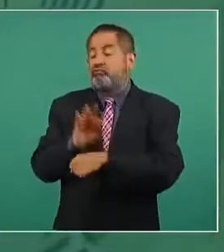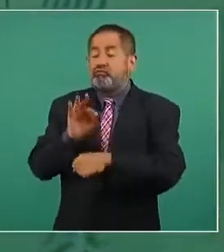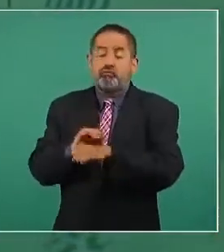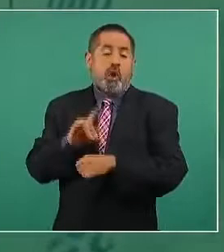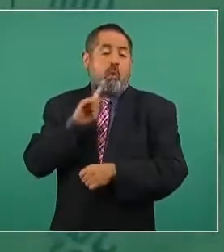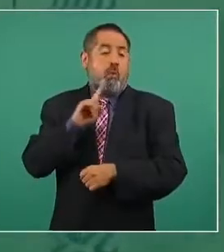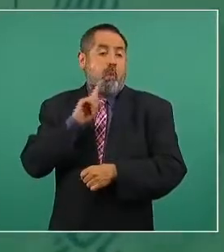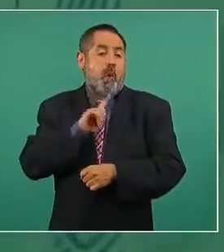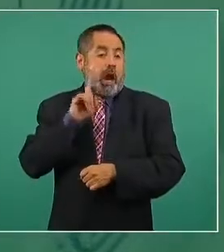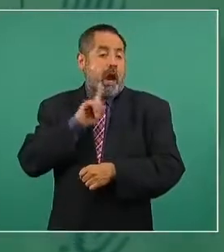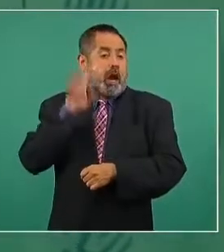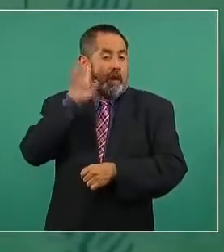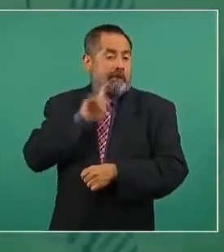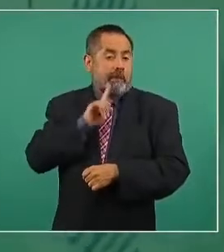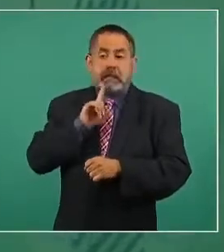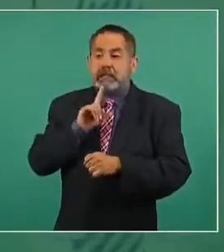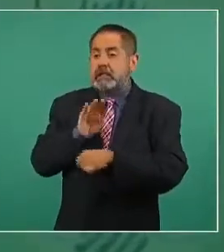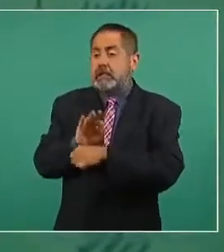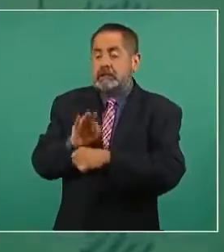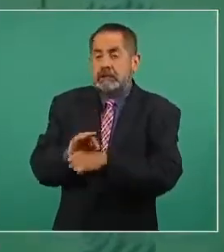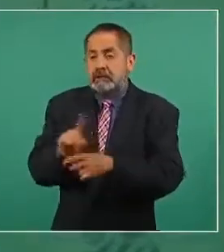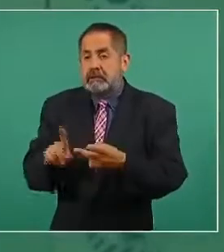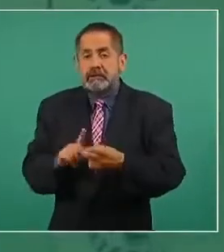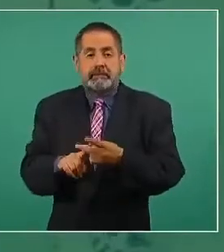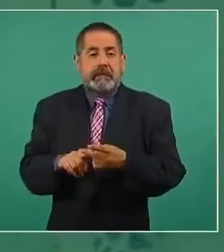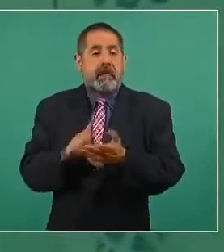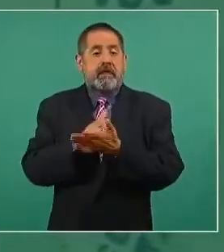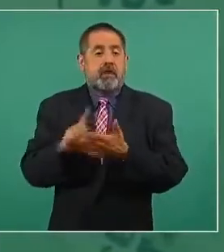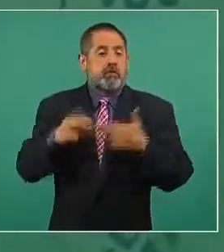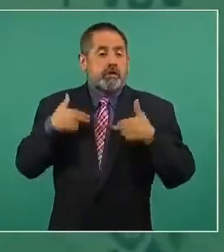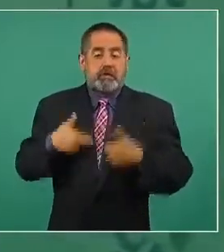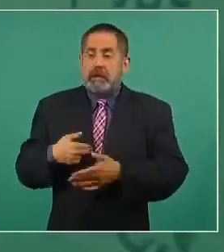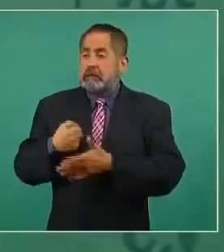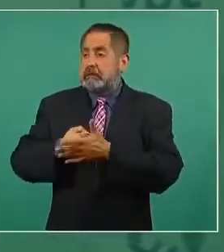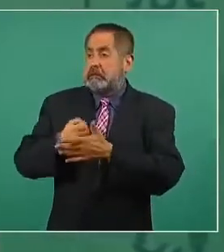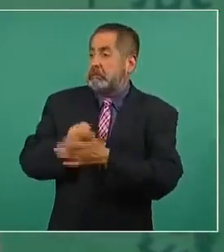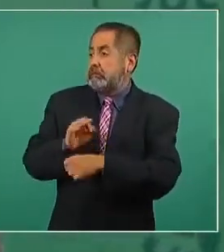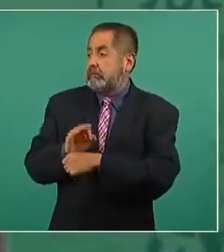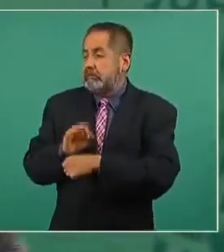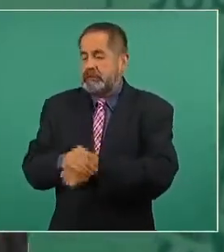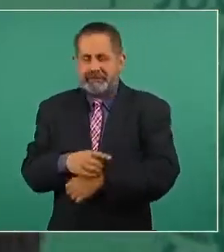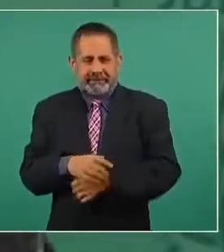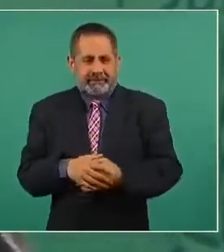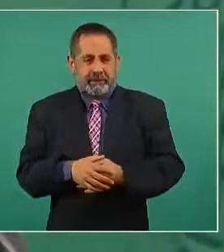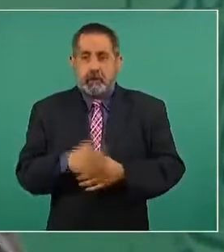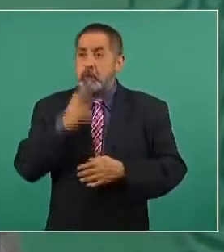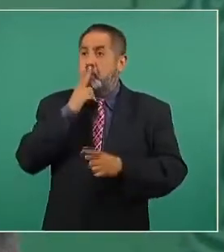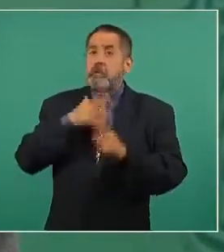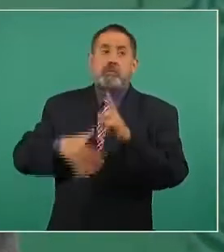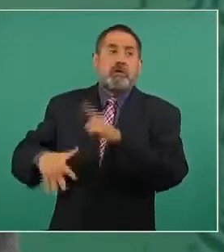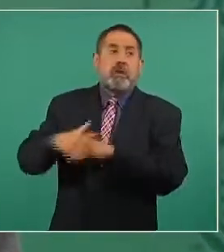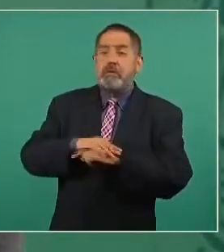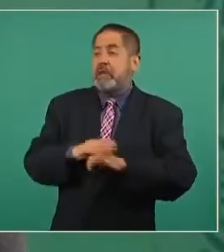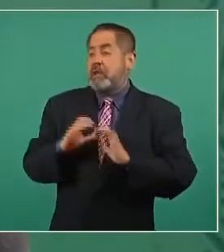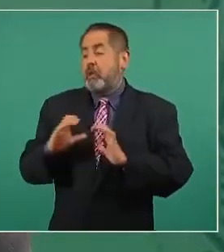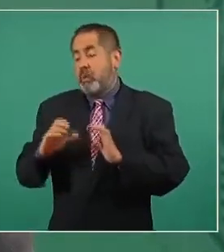defensores de derechos humanos, del medio ambiente,